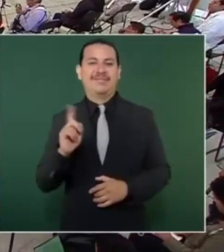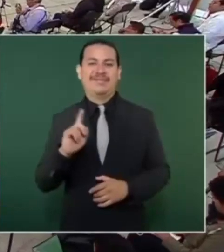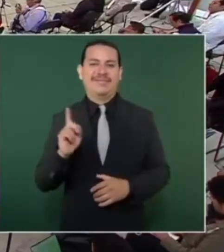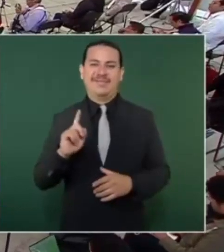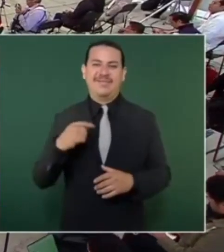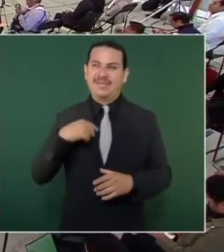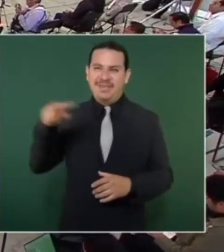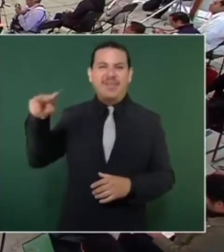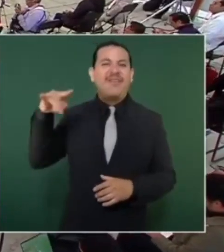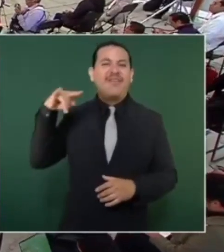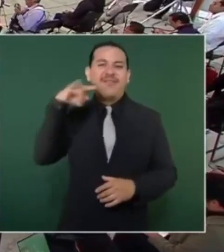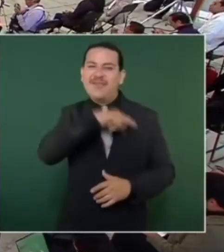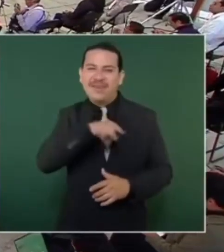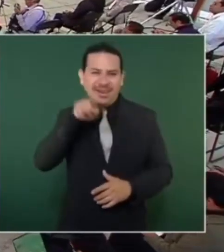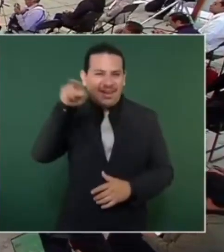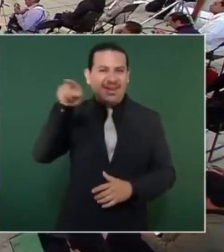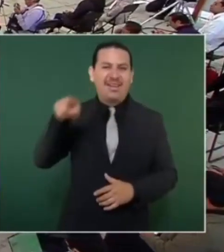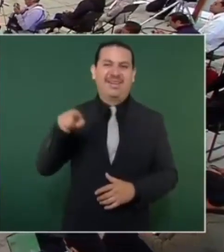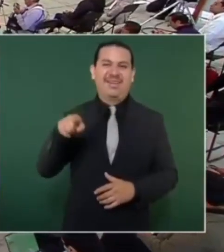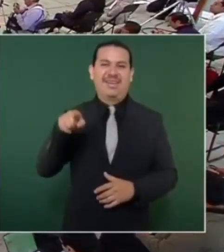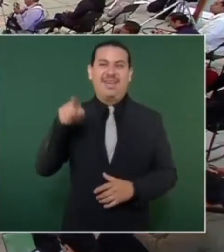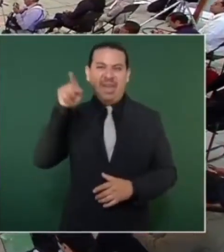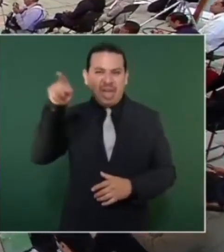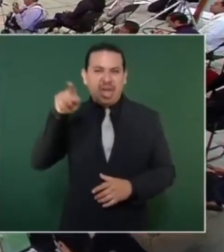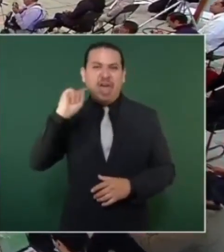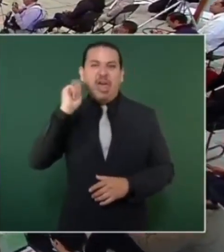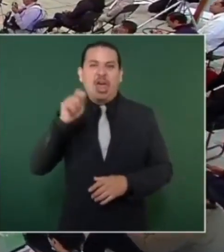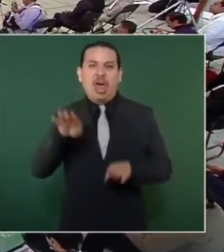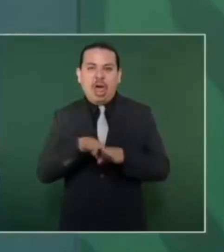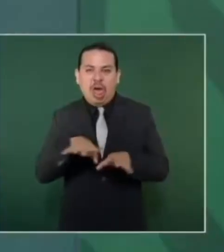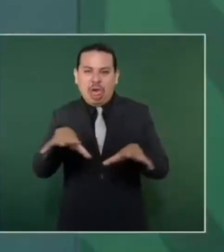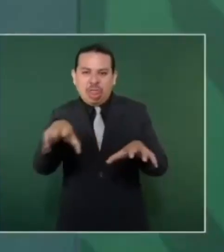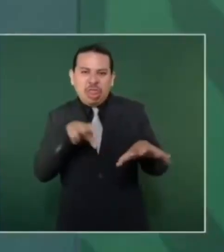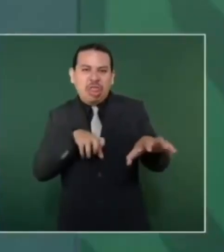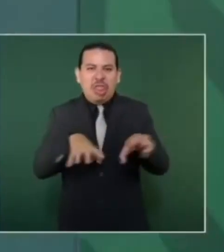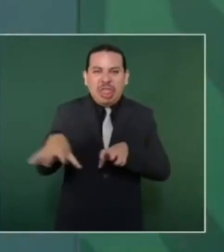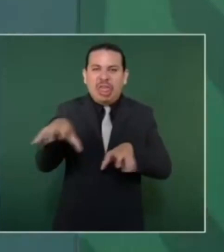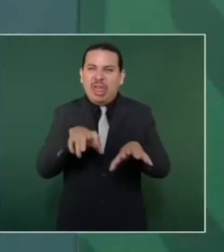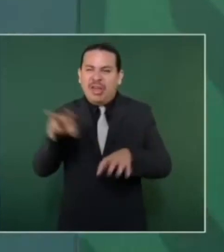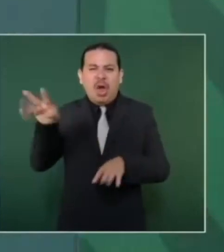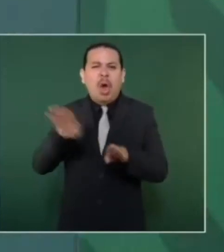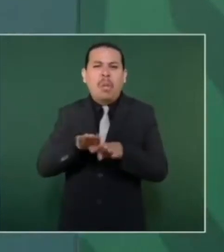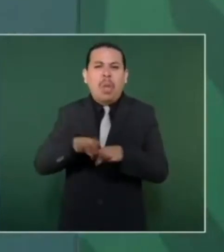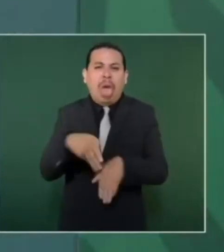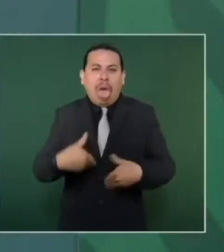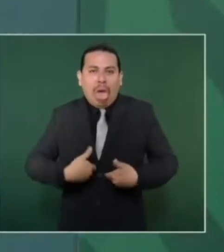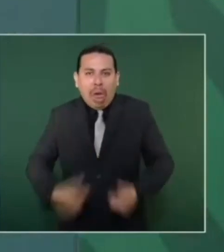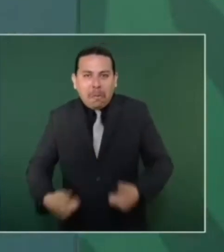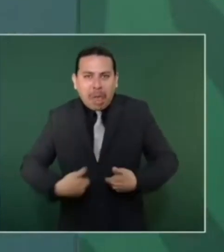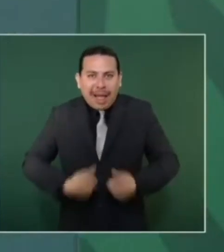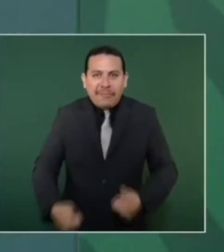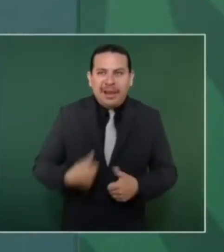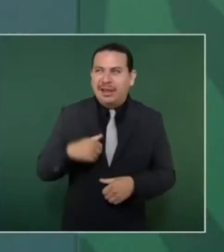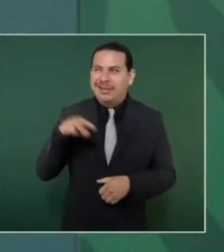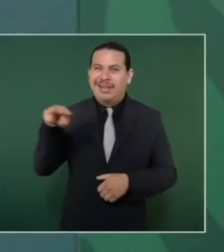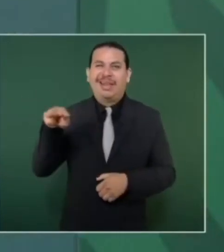hipócritas, porque esa es su verdadera doctrina de los conservadores, la hipocresía.